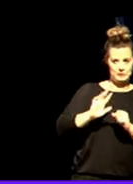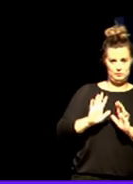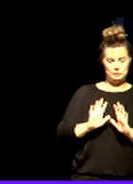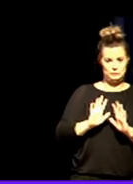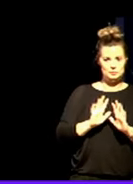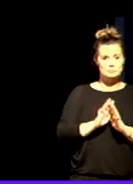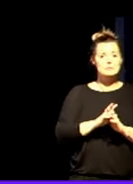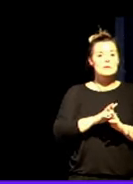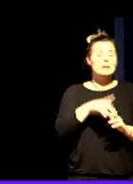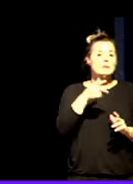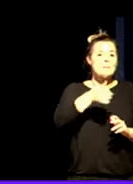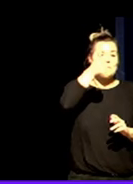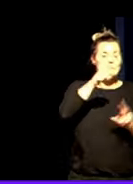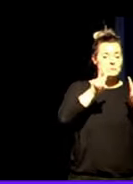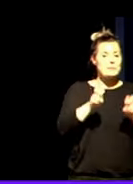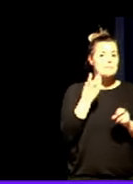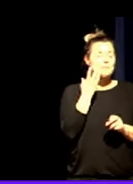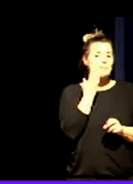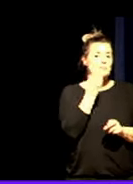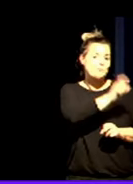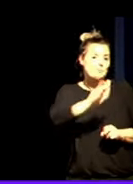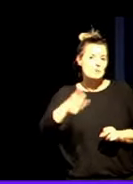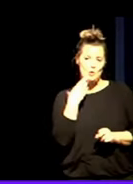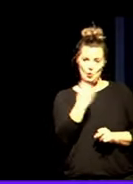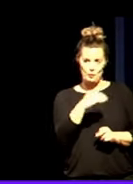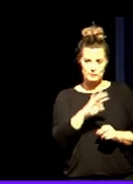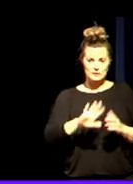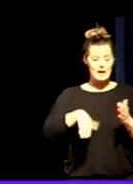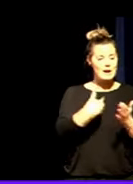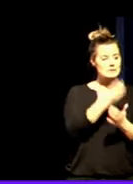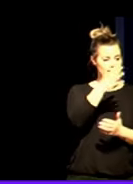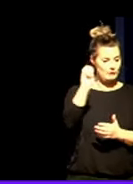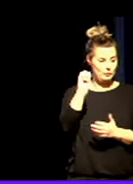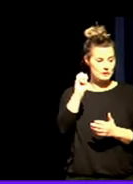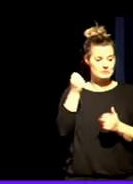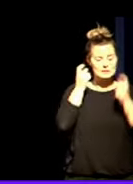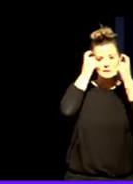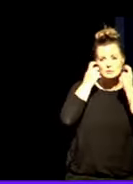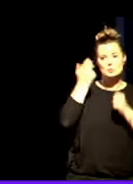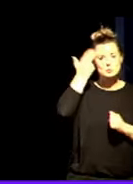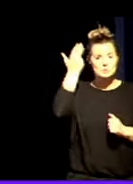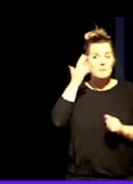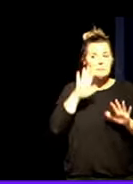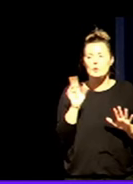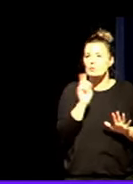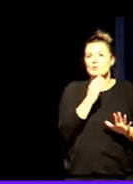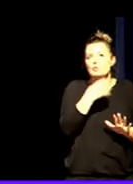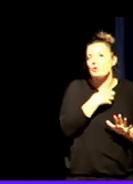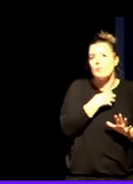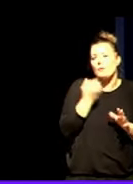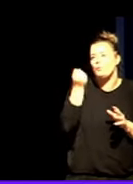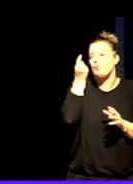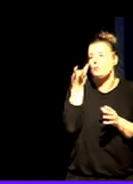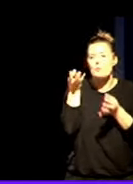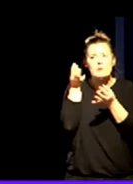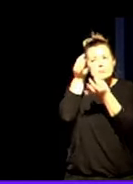joven. Hasta 50 tentativas por suicidio. Pero no podemos escudarnos en ese dato, en que hay más